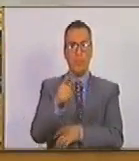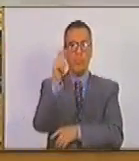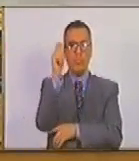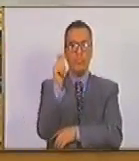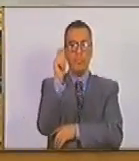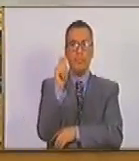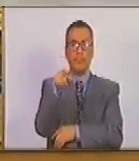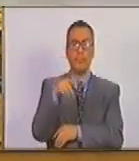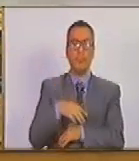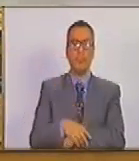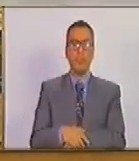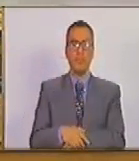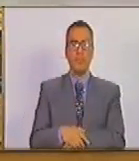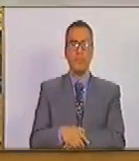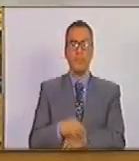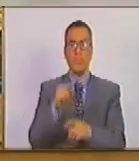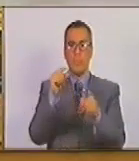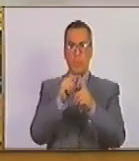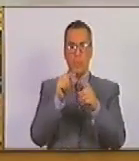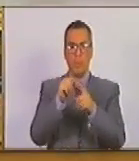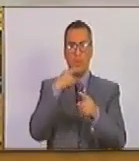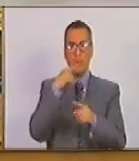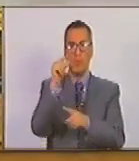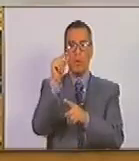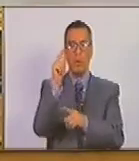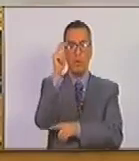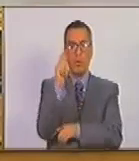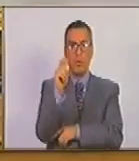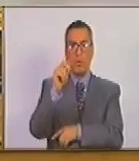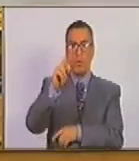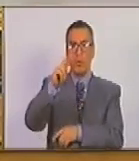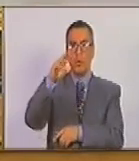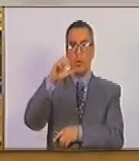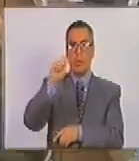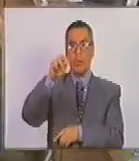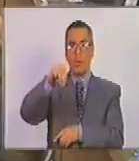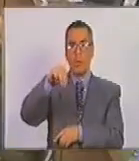diputado. déjame derecho para hablar al diputado Enrique Ramos.